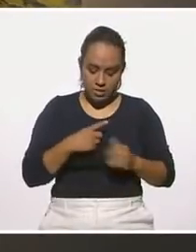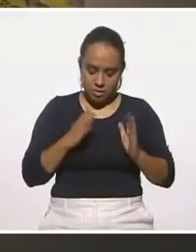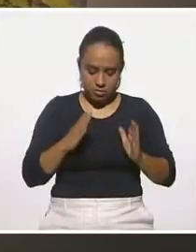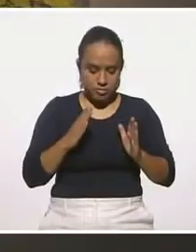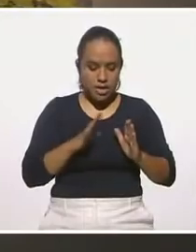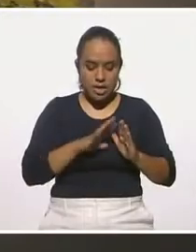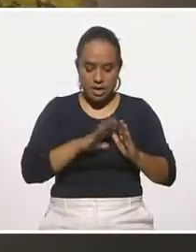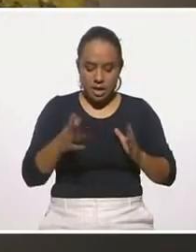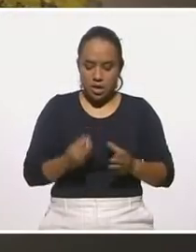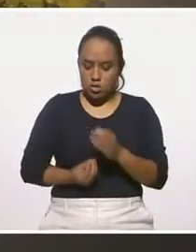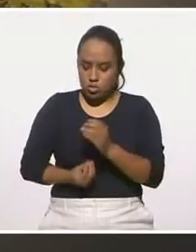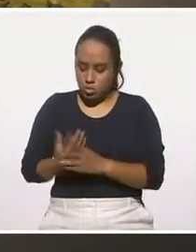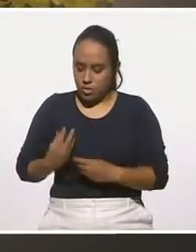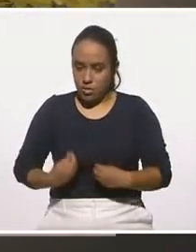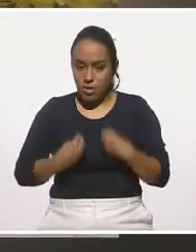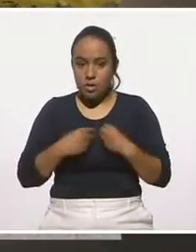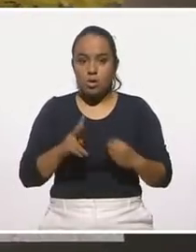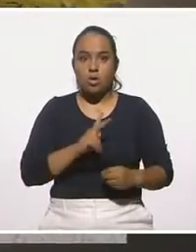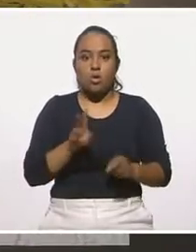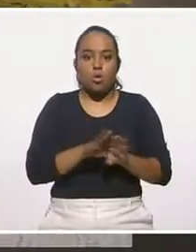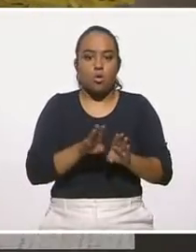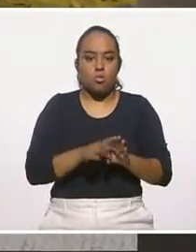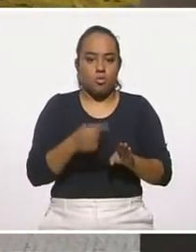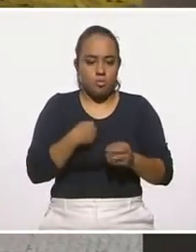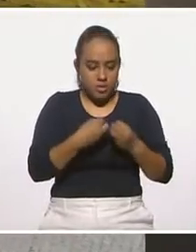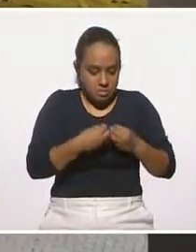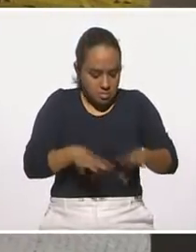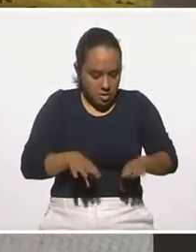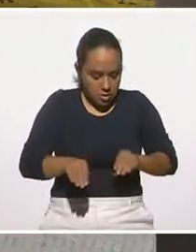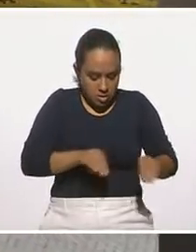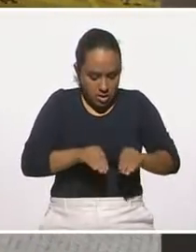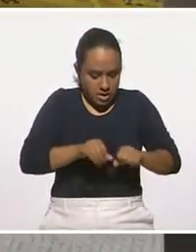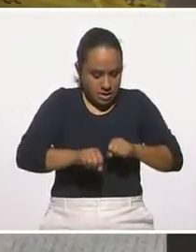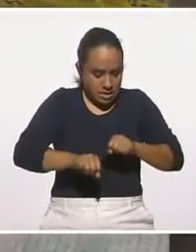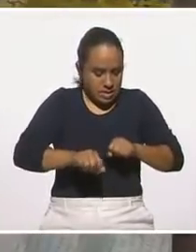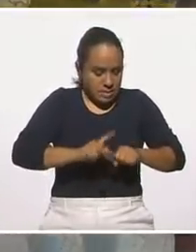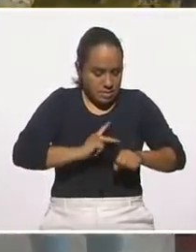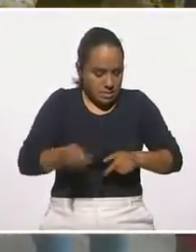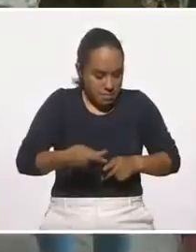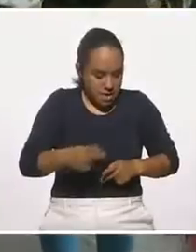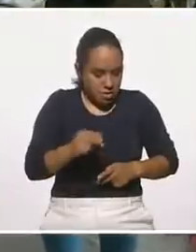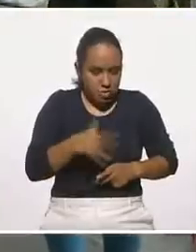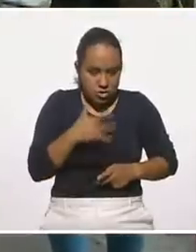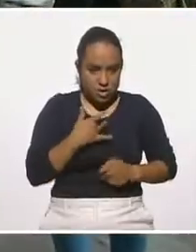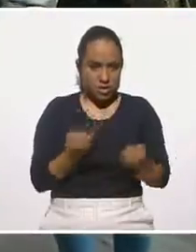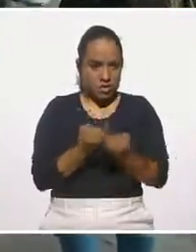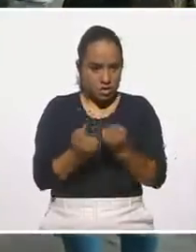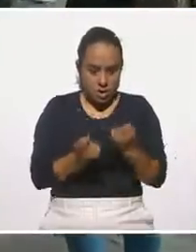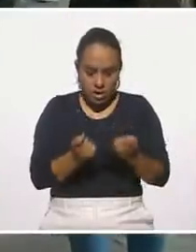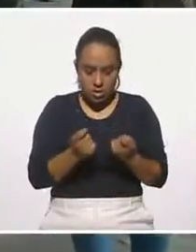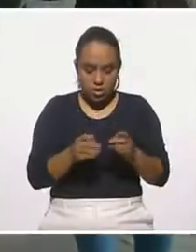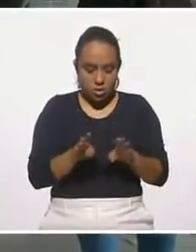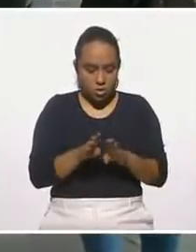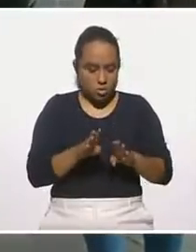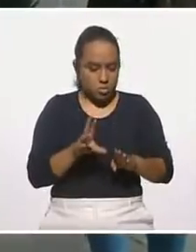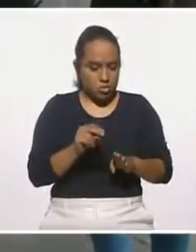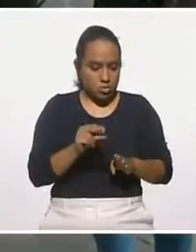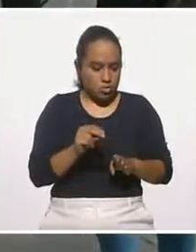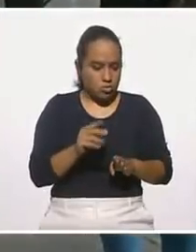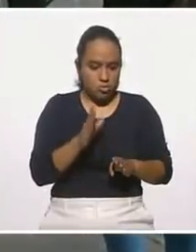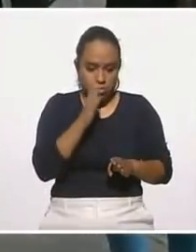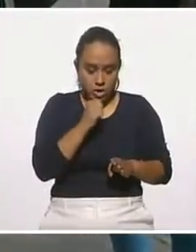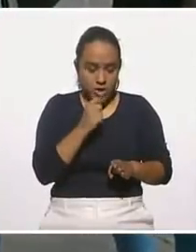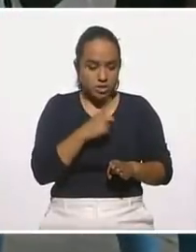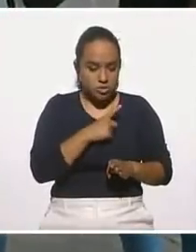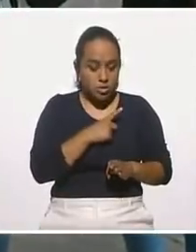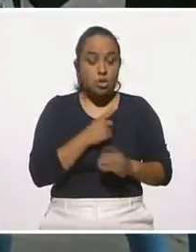tuve que vivir todo el duelo de la pérdida, de la pérdida de la movilidad, de la pérdida de la sensibilidad, de la pérdida del control, de la pérdida de la autonomía, y aprender